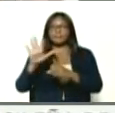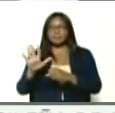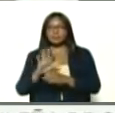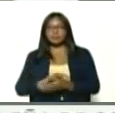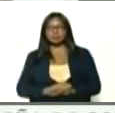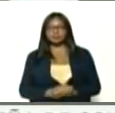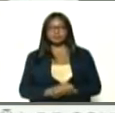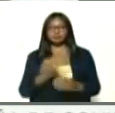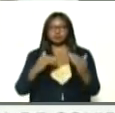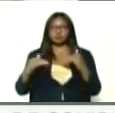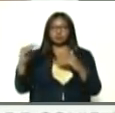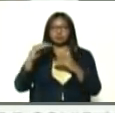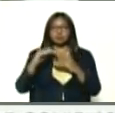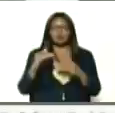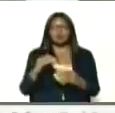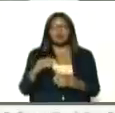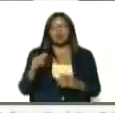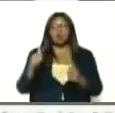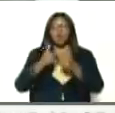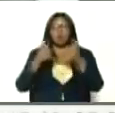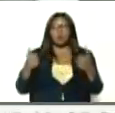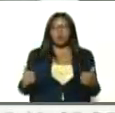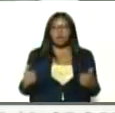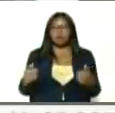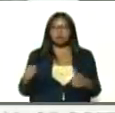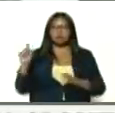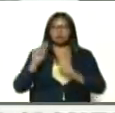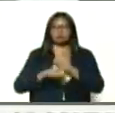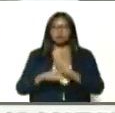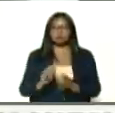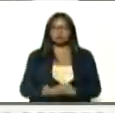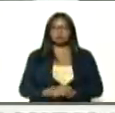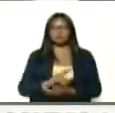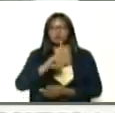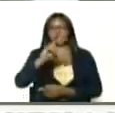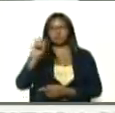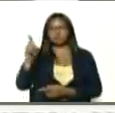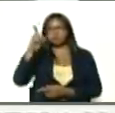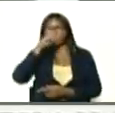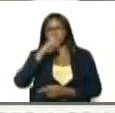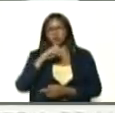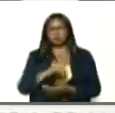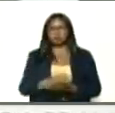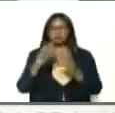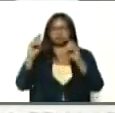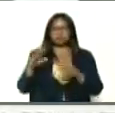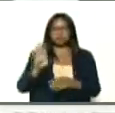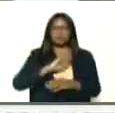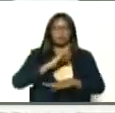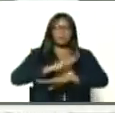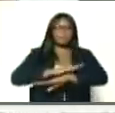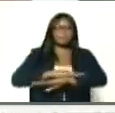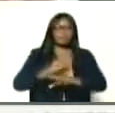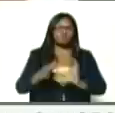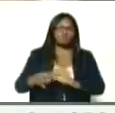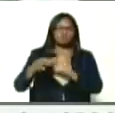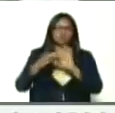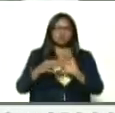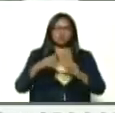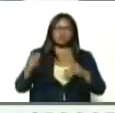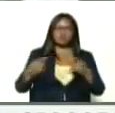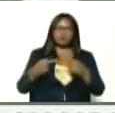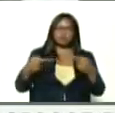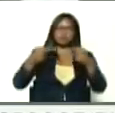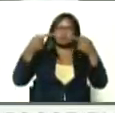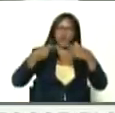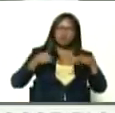superando, el bloqueo de las sanciones, como un pueblo, que al igual que hace 200 años, con dignidad, con coraje, con unidad, se enfrenta a los